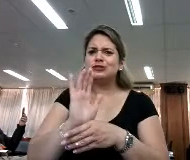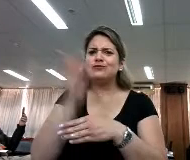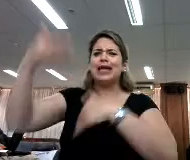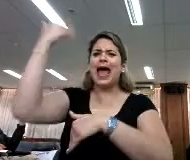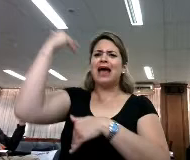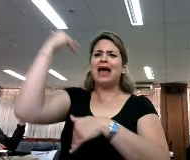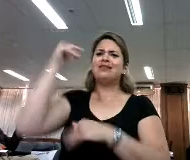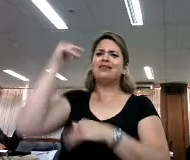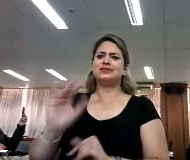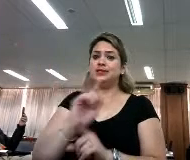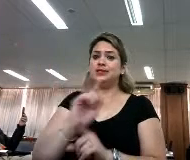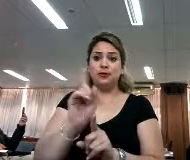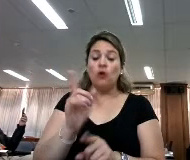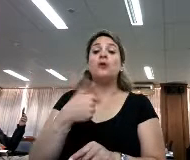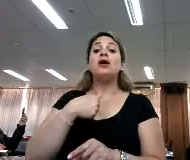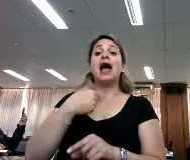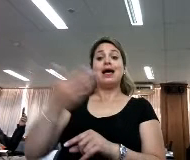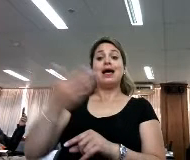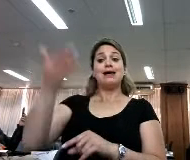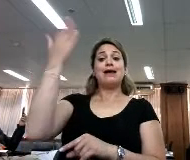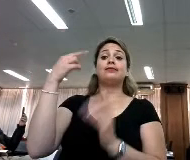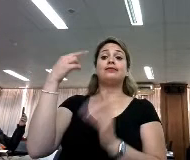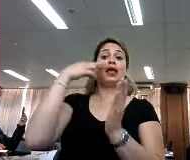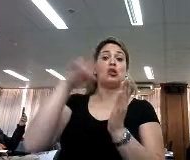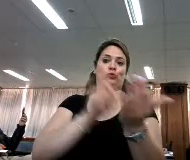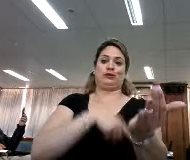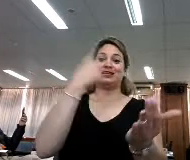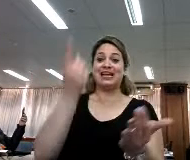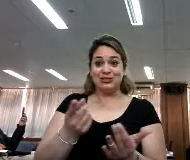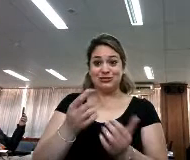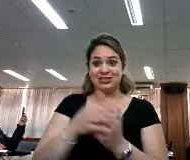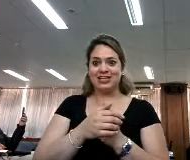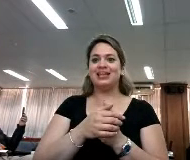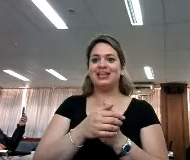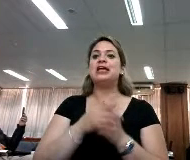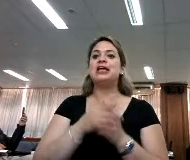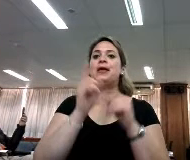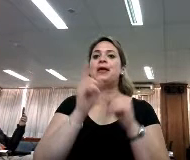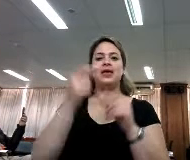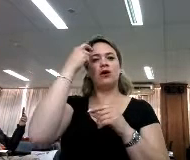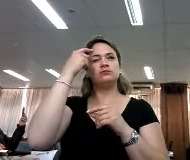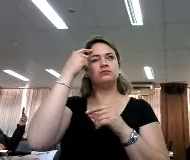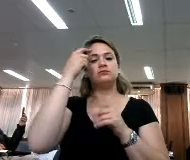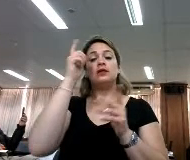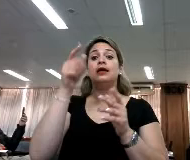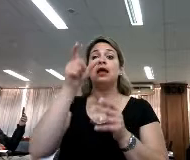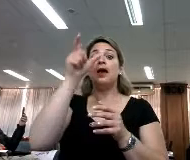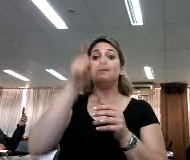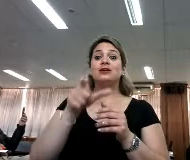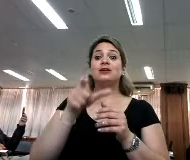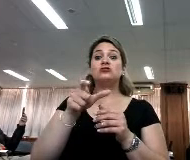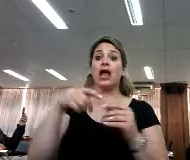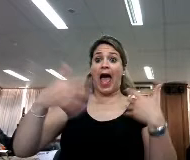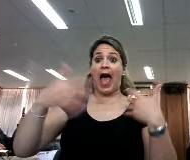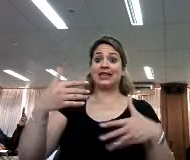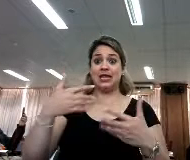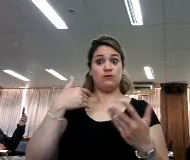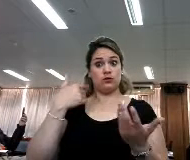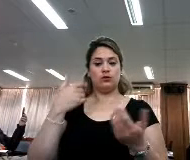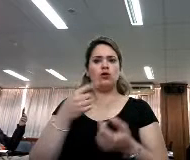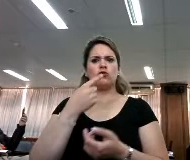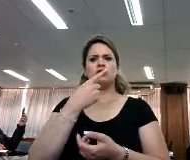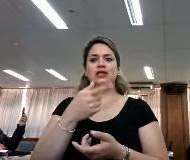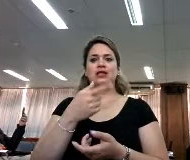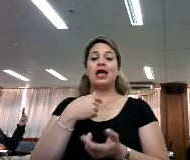fuera así. De verdad que antes en la lectura tradicional que tenemos en la mente, el lector era un lector muy activo. A mí cuando me